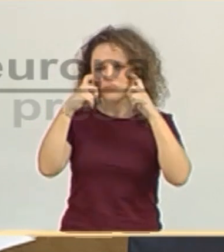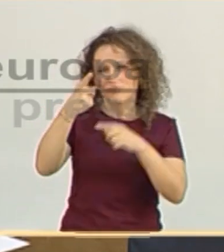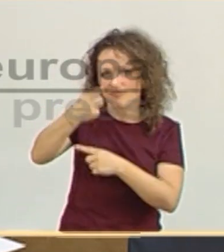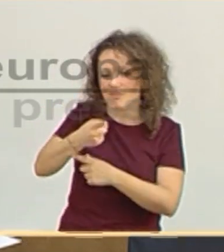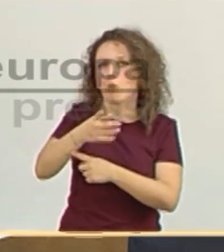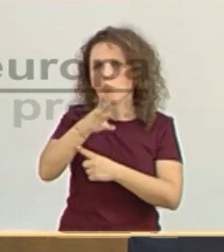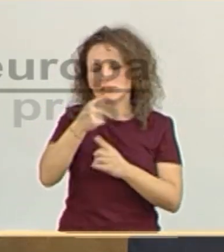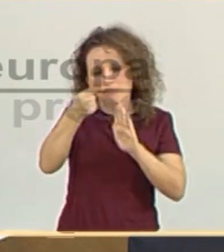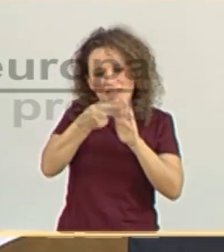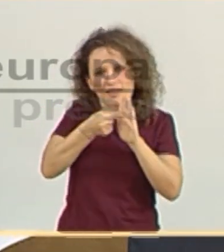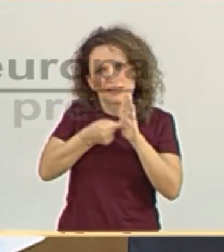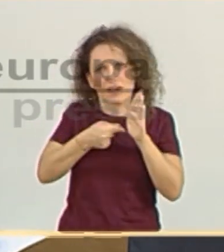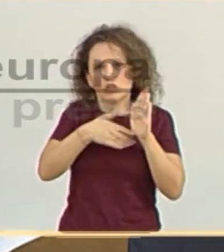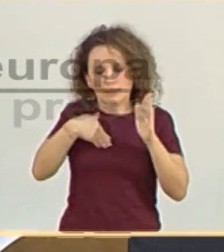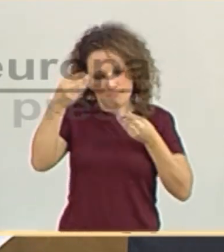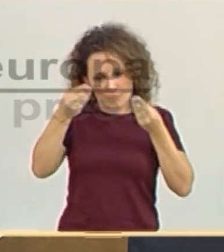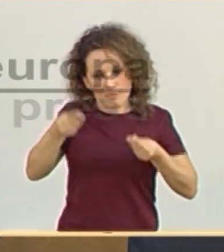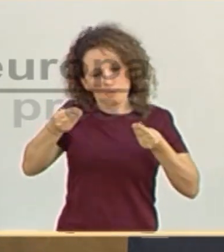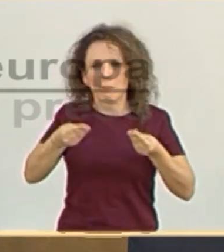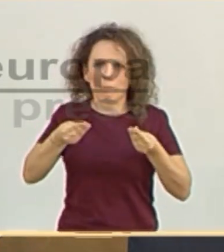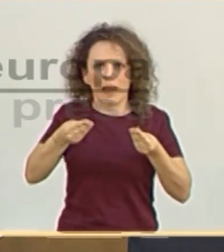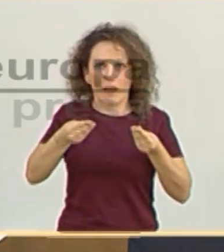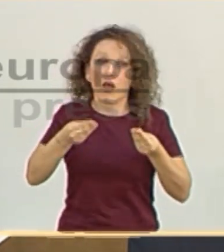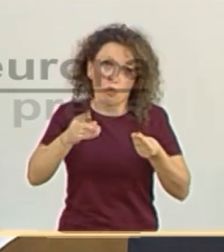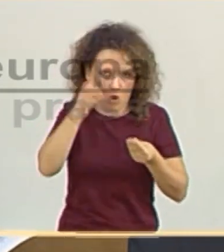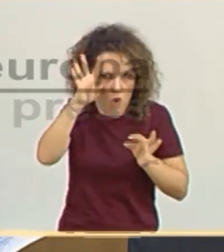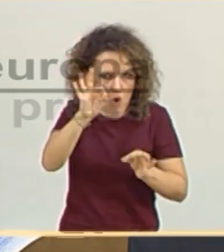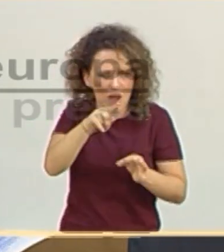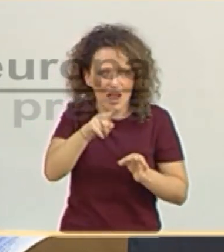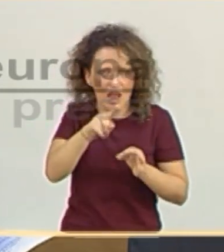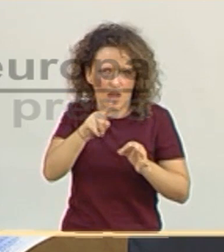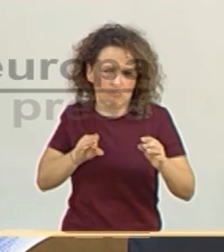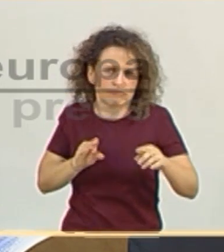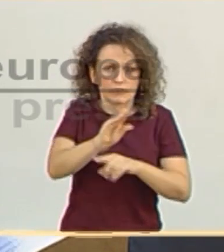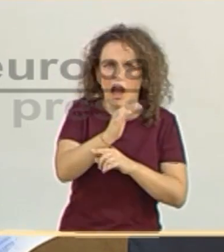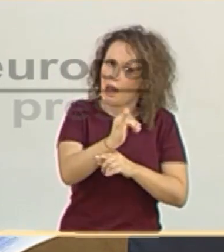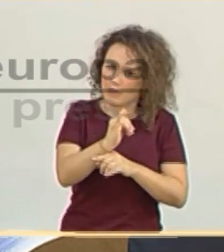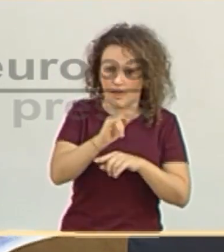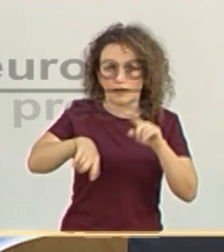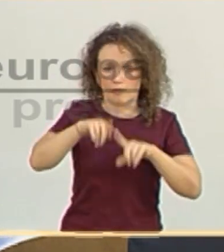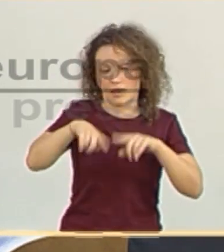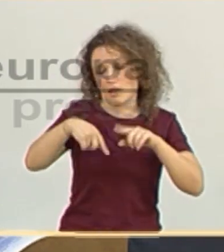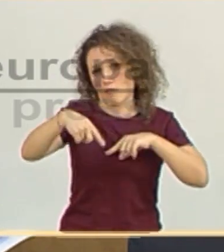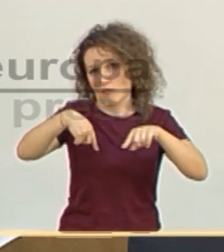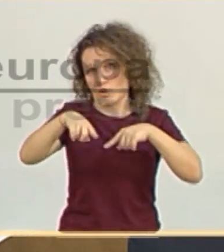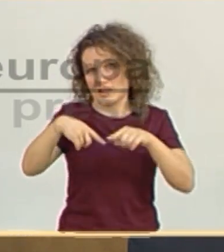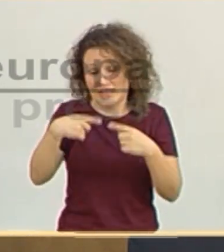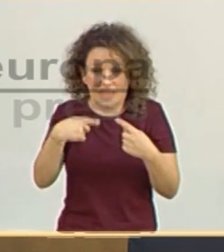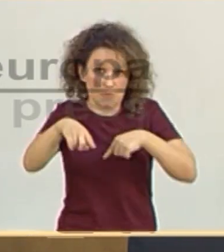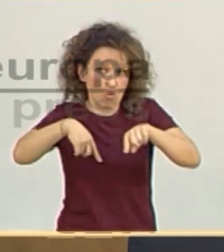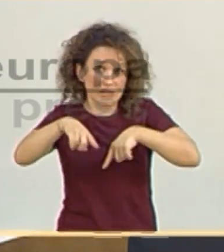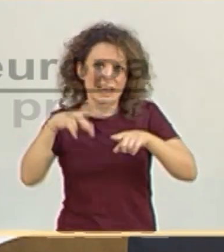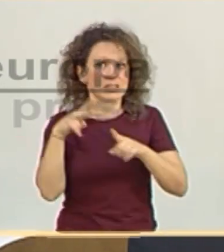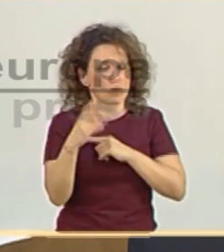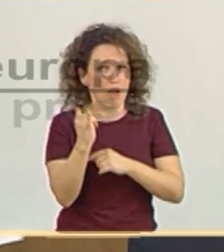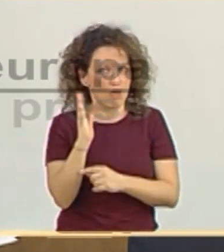algunas condiciones que evidentemente también van a tener un coste especialmente para algunos modos de transporte, esas restricciones. Estamos, por